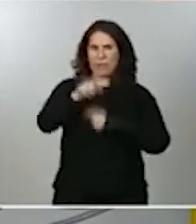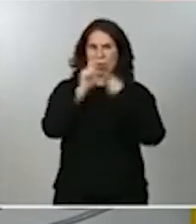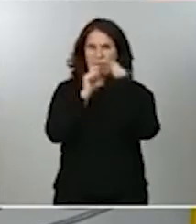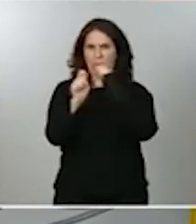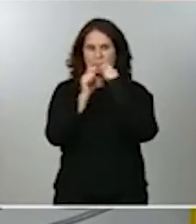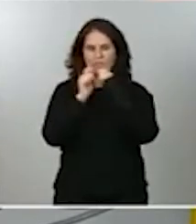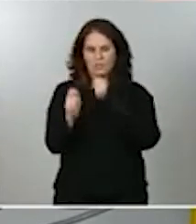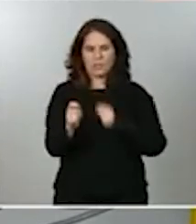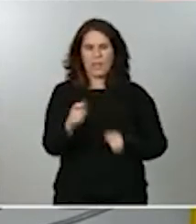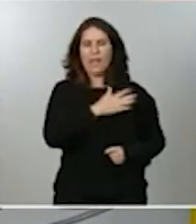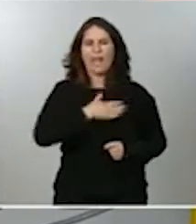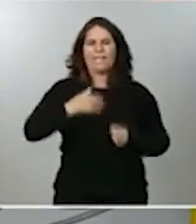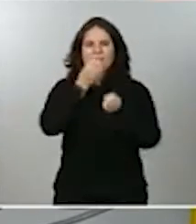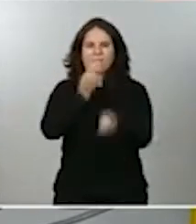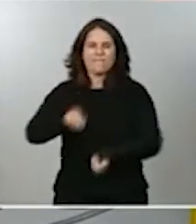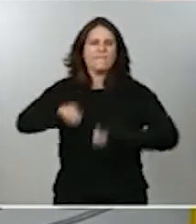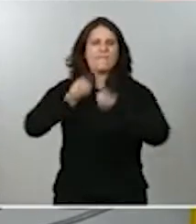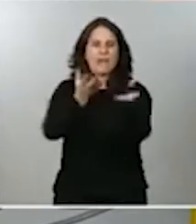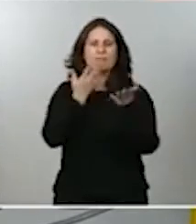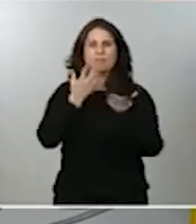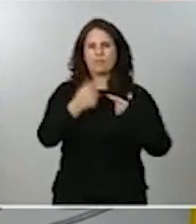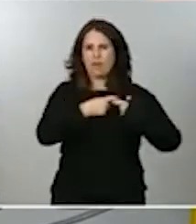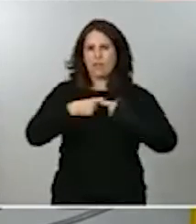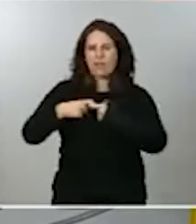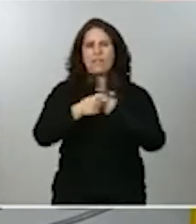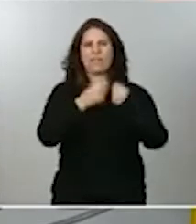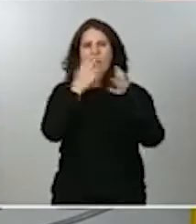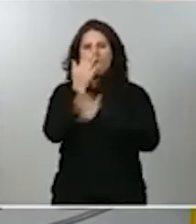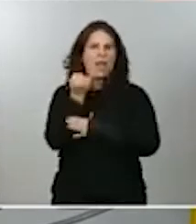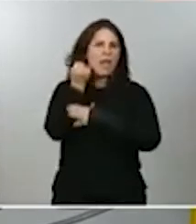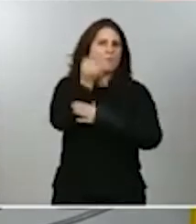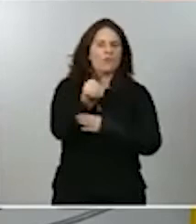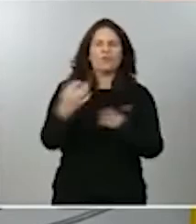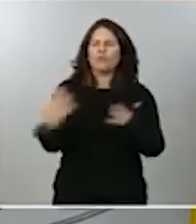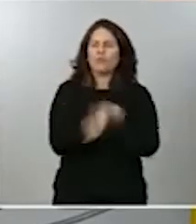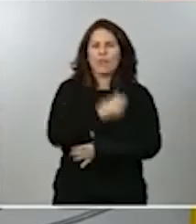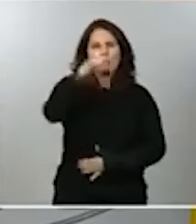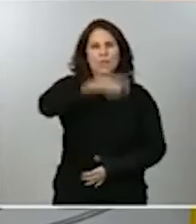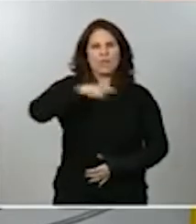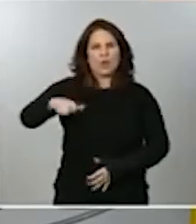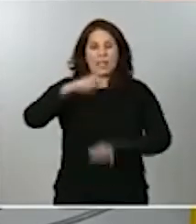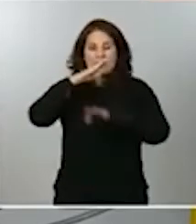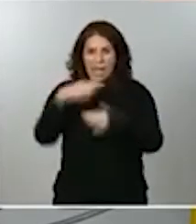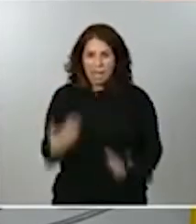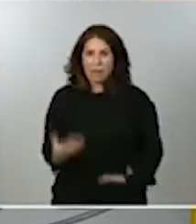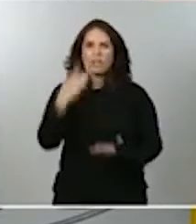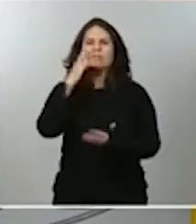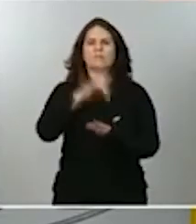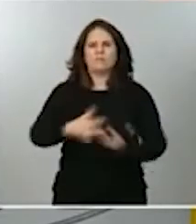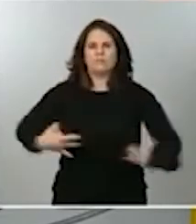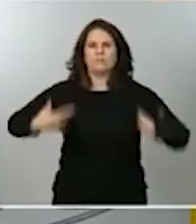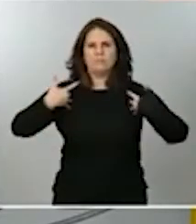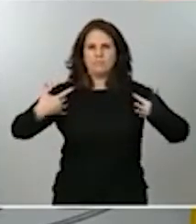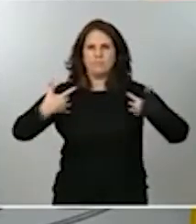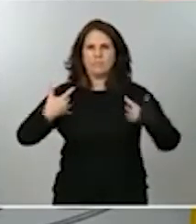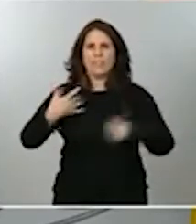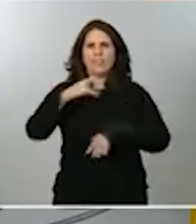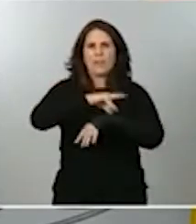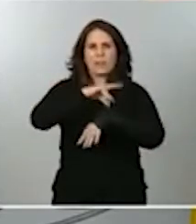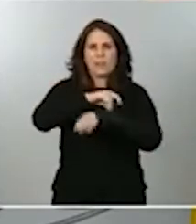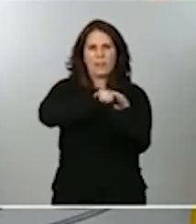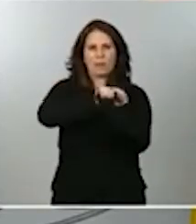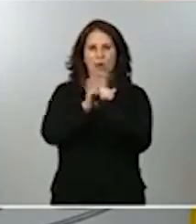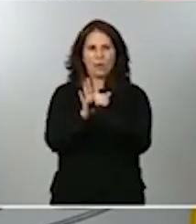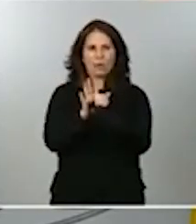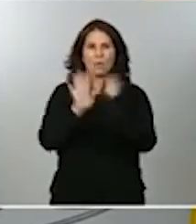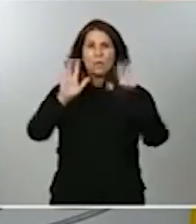mensaje de solidaridad, de apoyo a todas las personas que están sufriendo la enfermedad COVID-19, pero también a todos